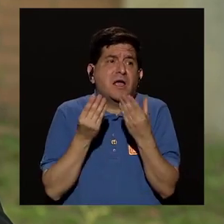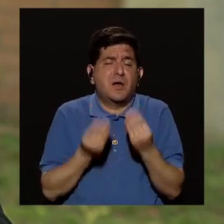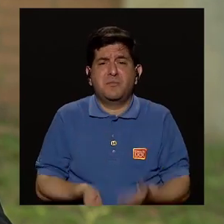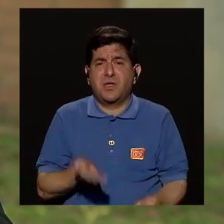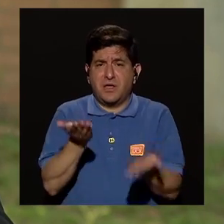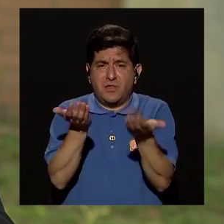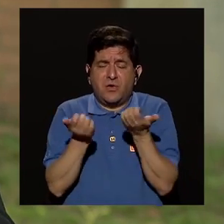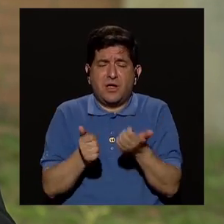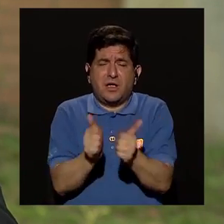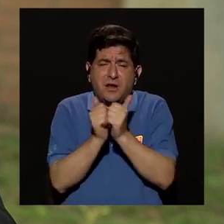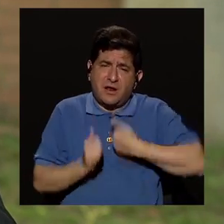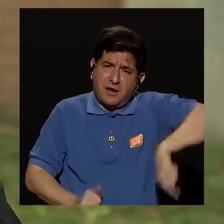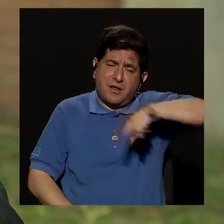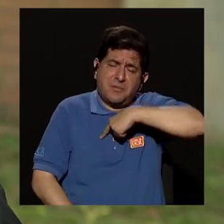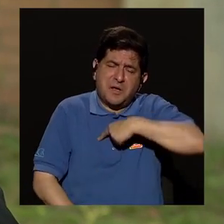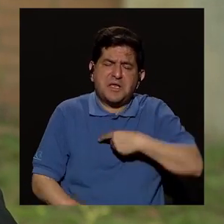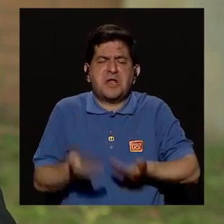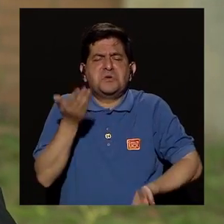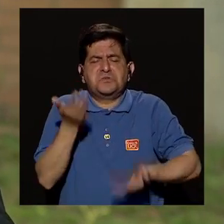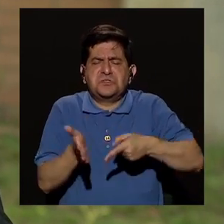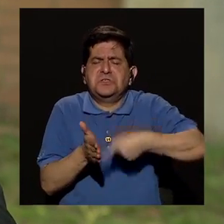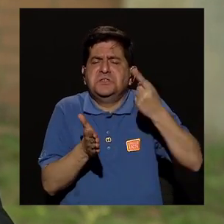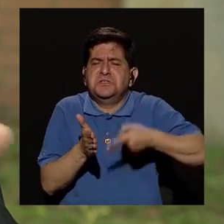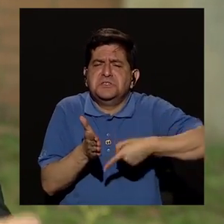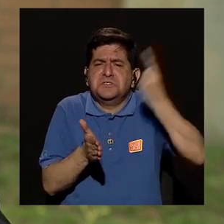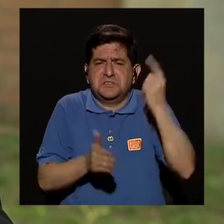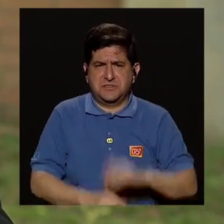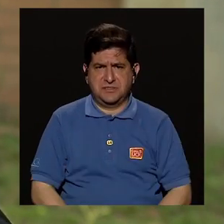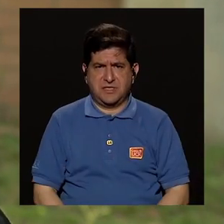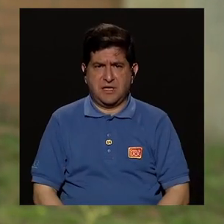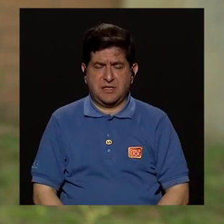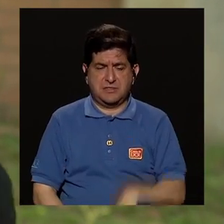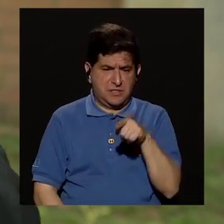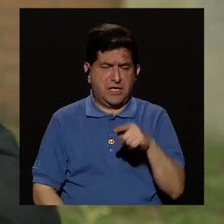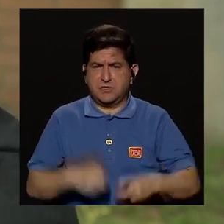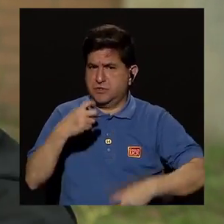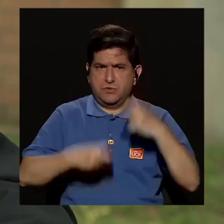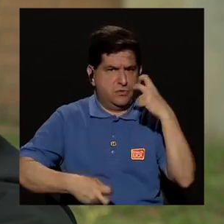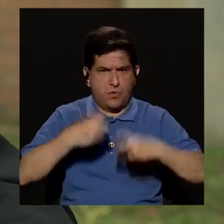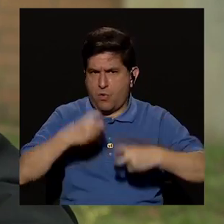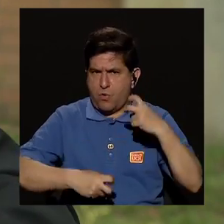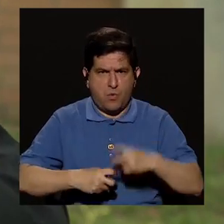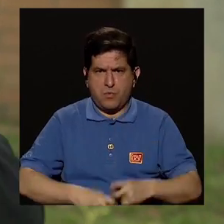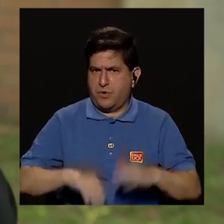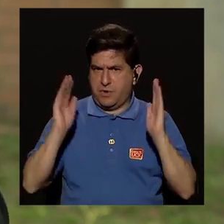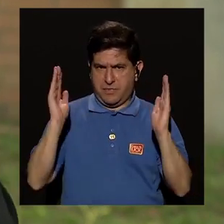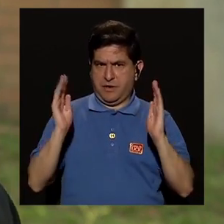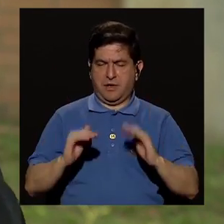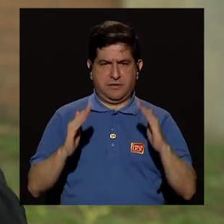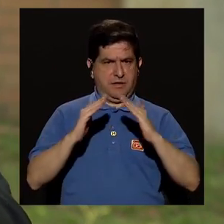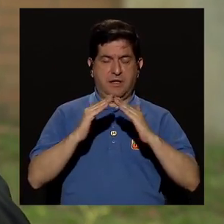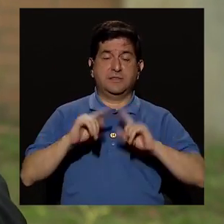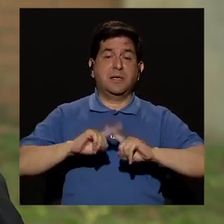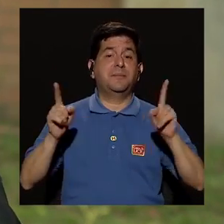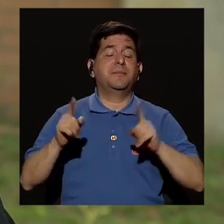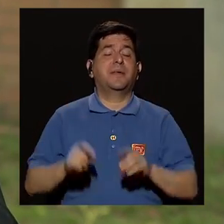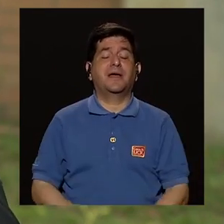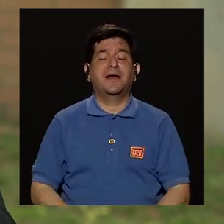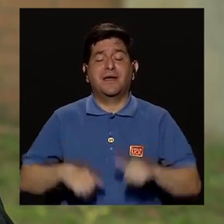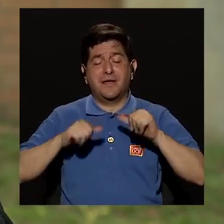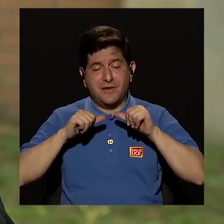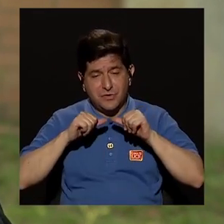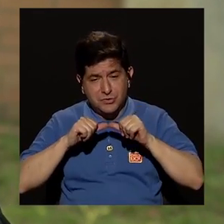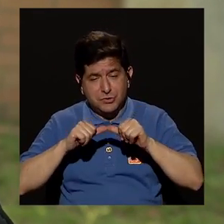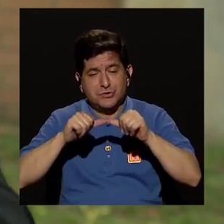miedo, que quiso dormir con nosotros. De vez en cuando está bien, ¿no? No se va a desbaratar la casa por eso. Pero sí empezamos a manejar